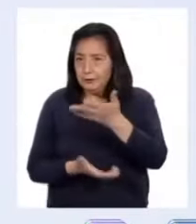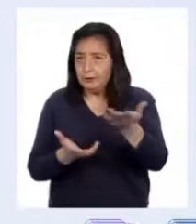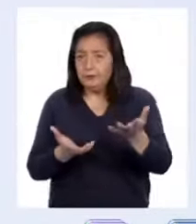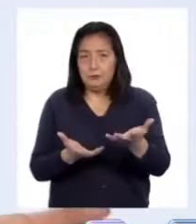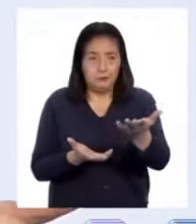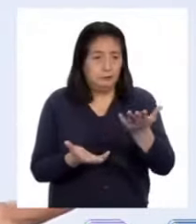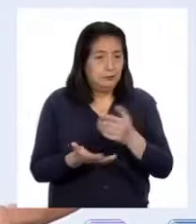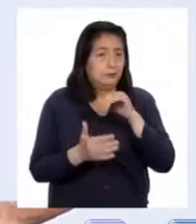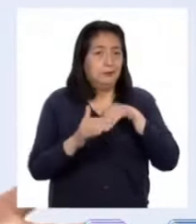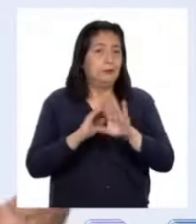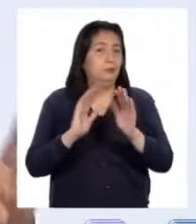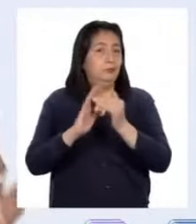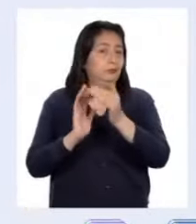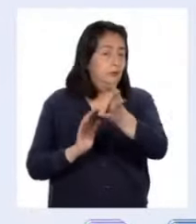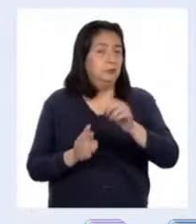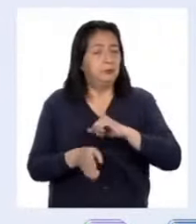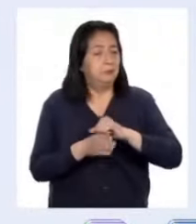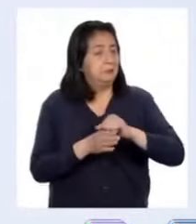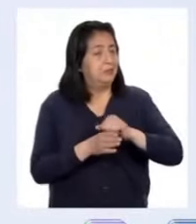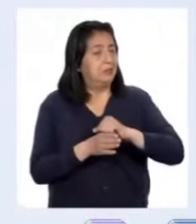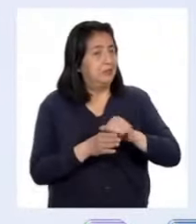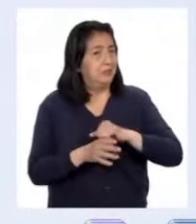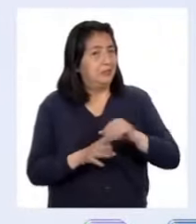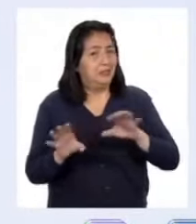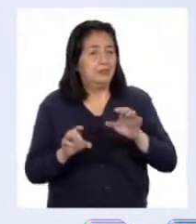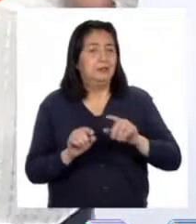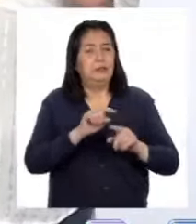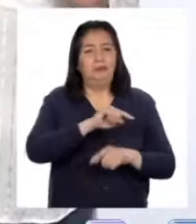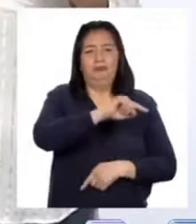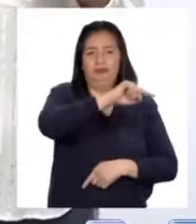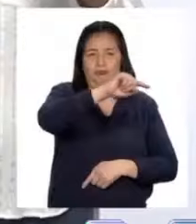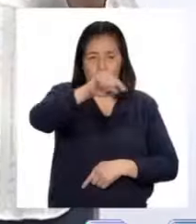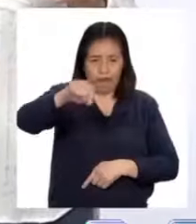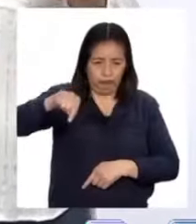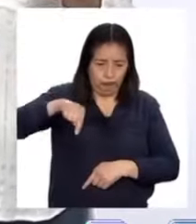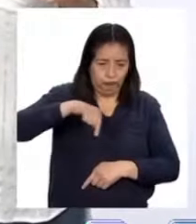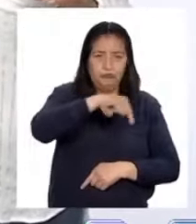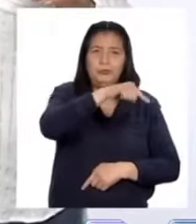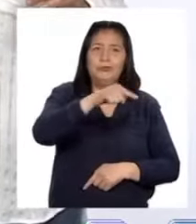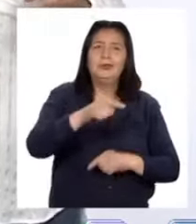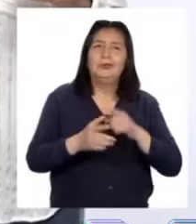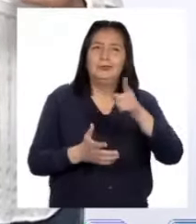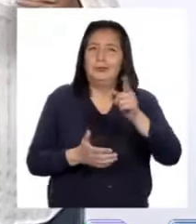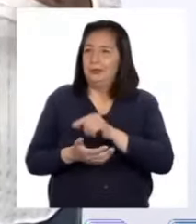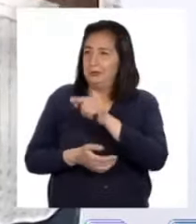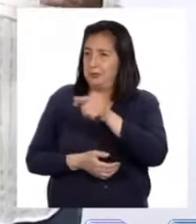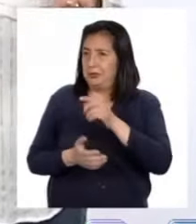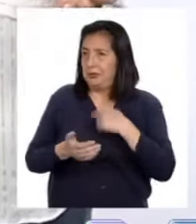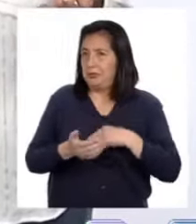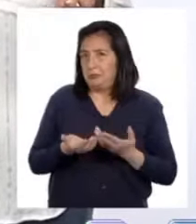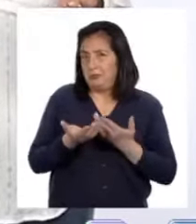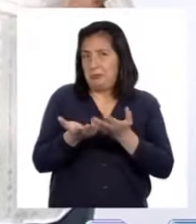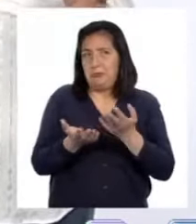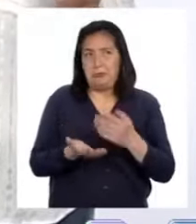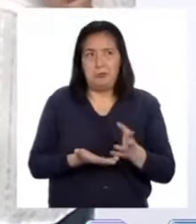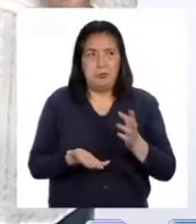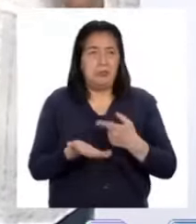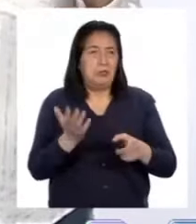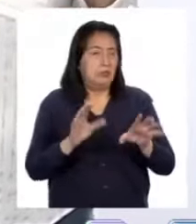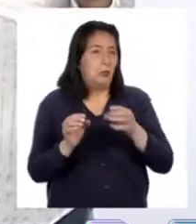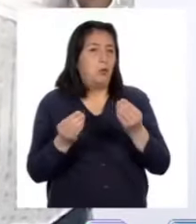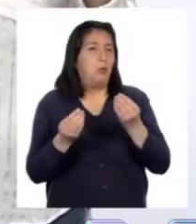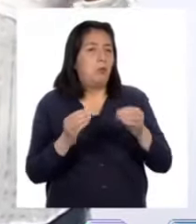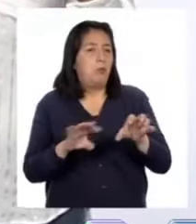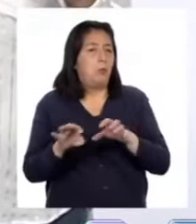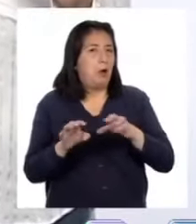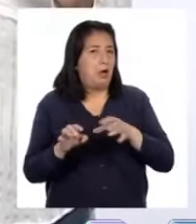ustedes que están en casa a que practiquen hacer una circunferencia, siguiendo la estrategia que les hemos propuesto sobre el